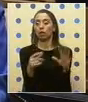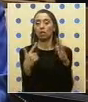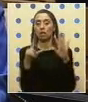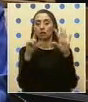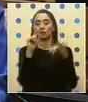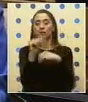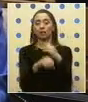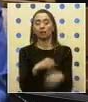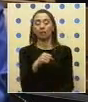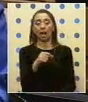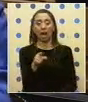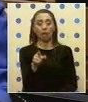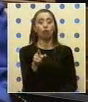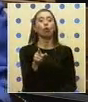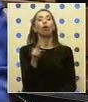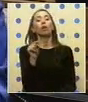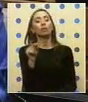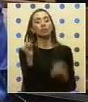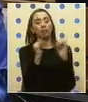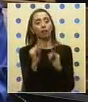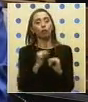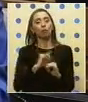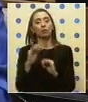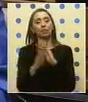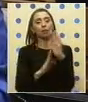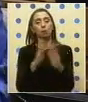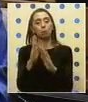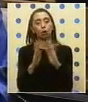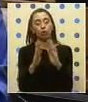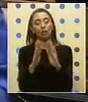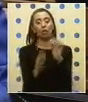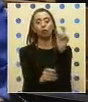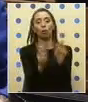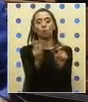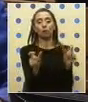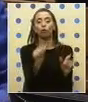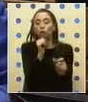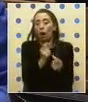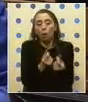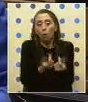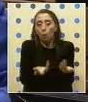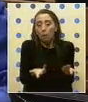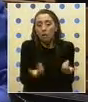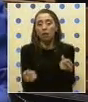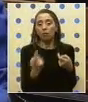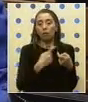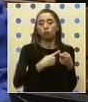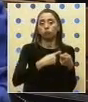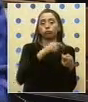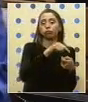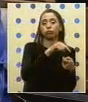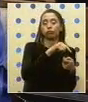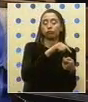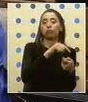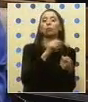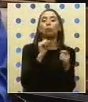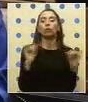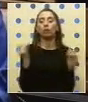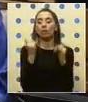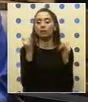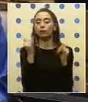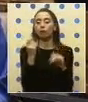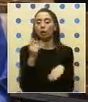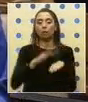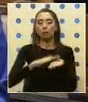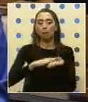años de vida y de esa manera seguir protegiendo a la gente humilde que pertenece a ella y que puedan disfrutar de estos